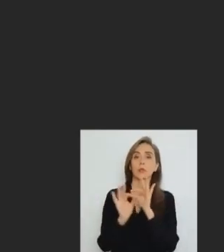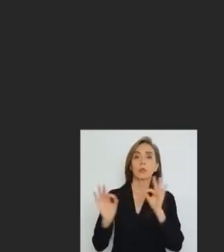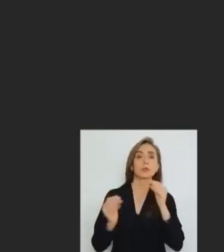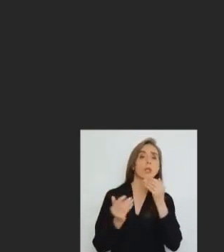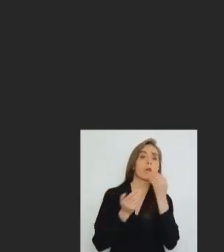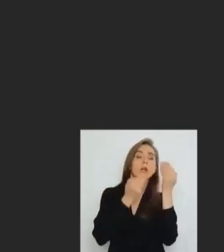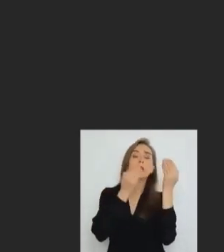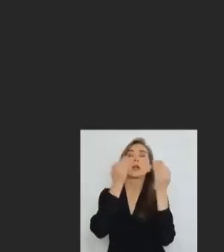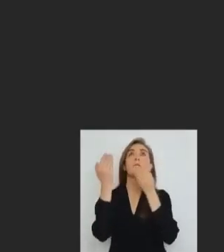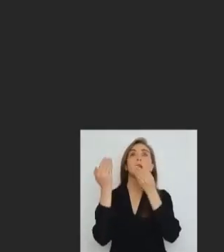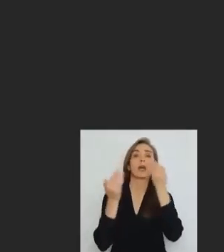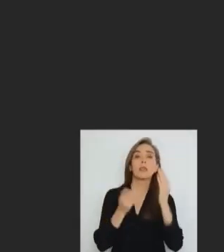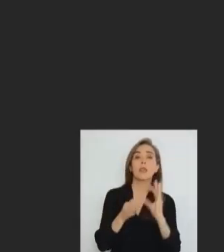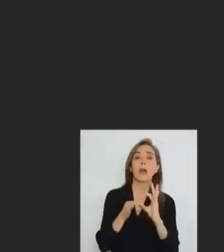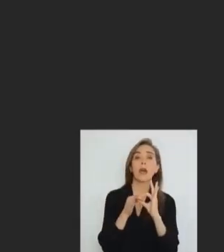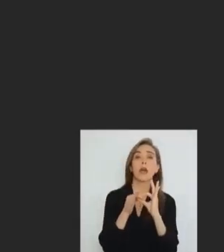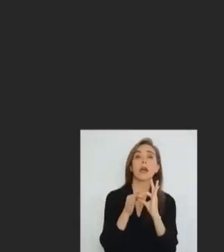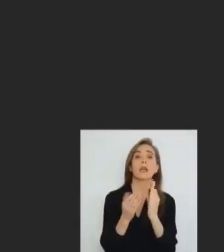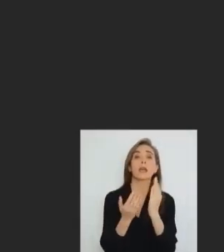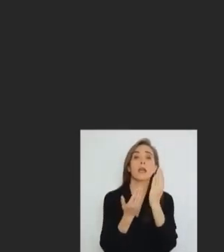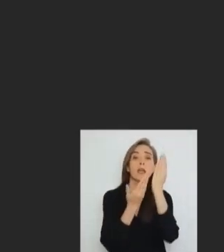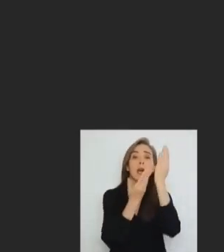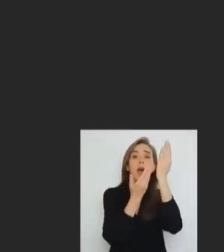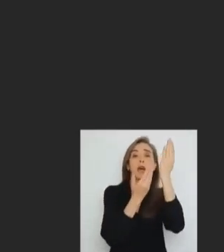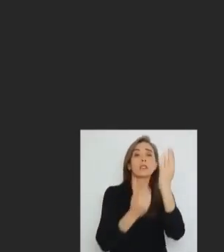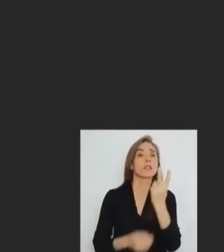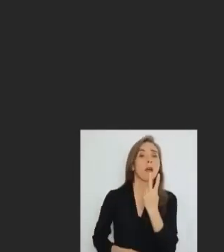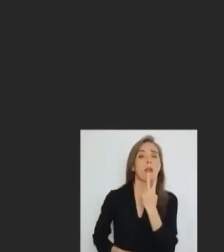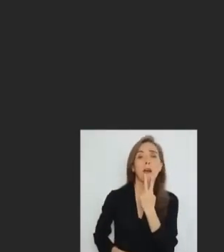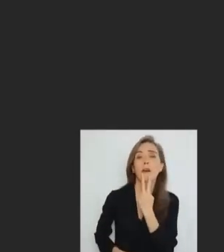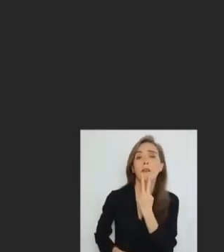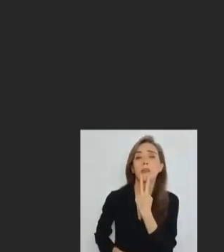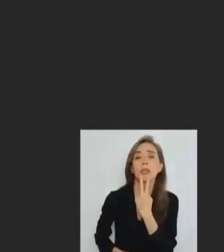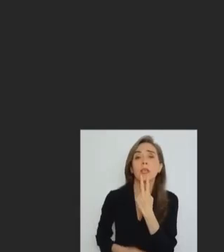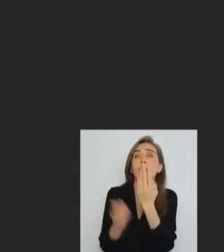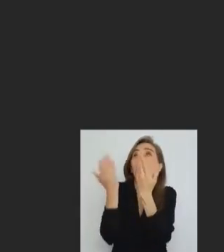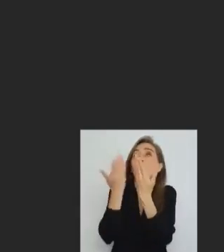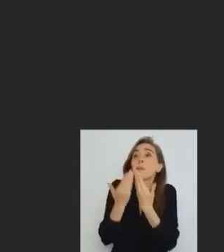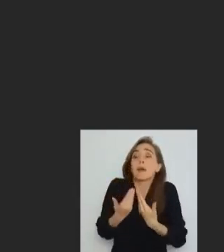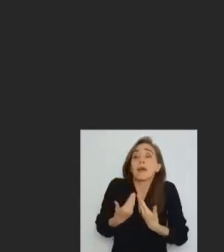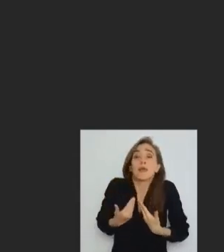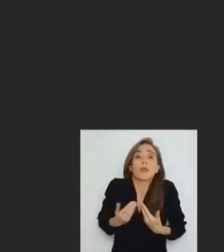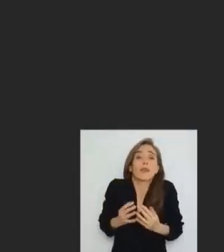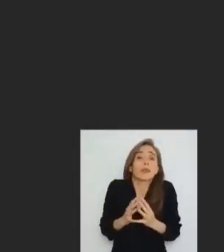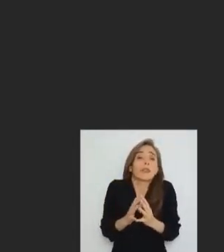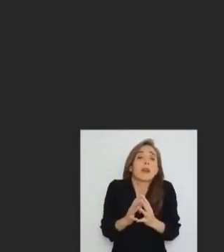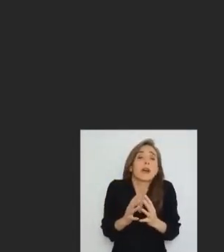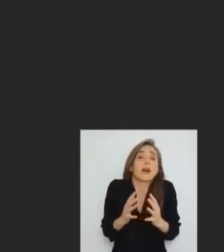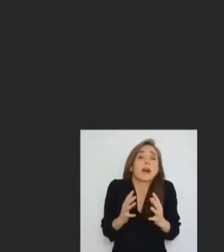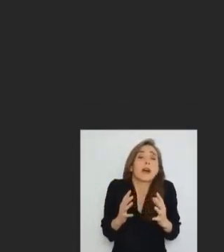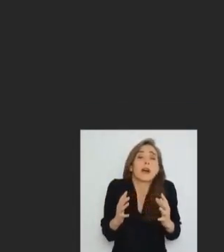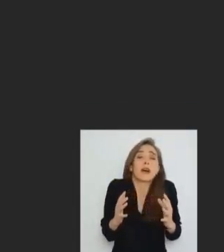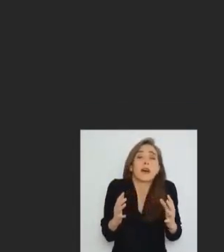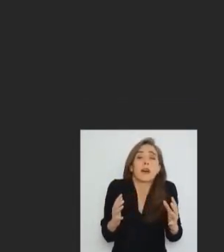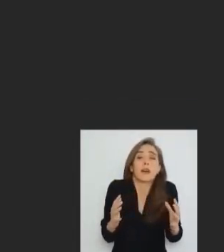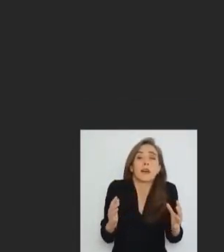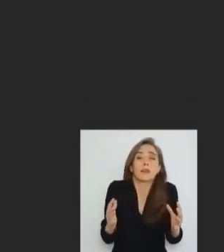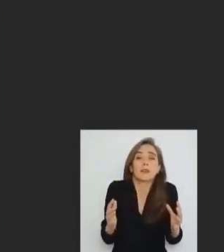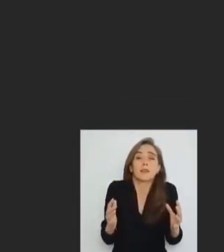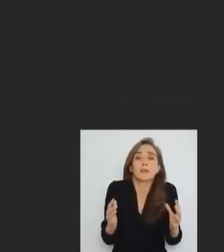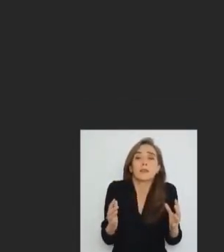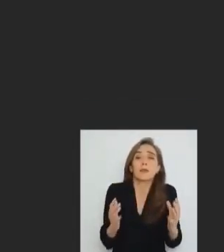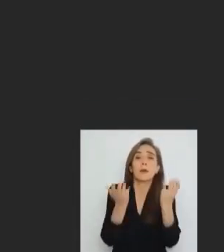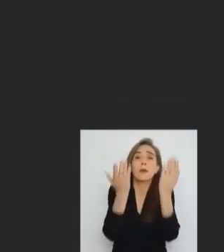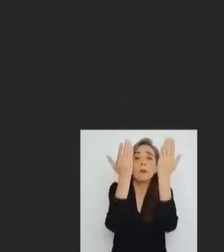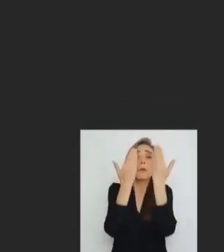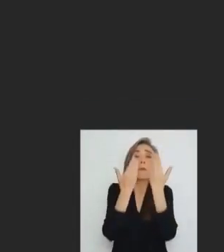Gracias a la vida que me ha dado tanto, me